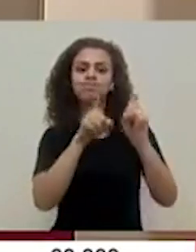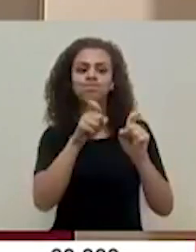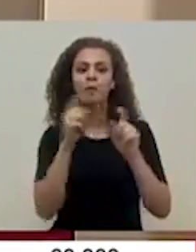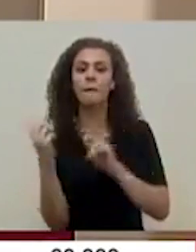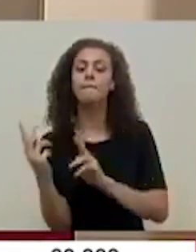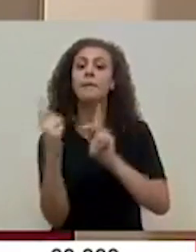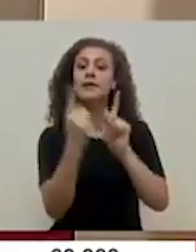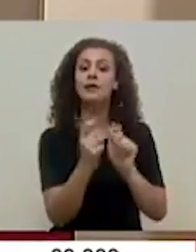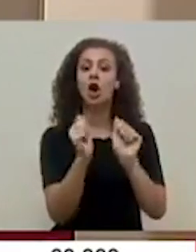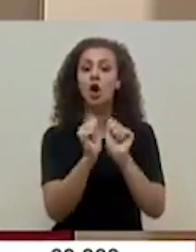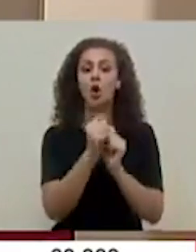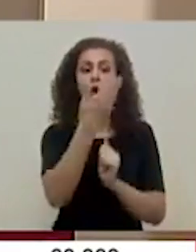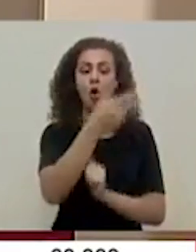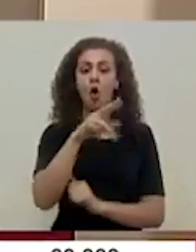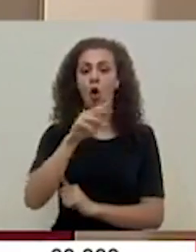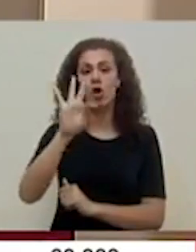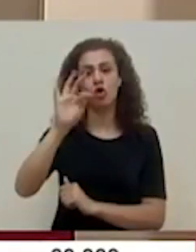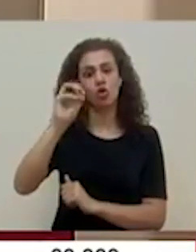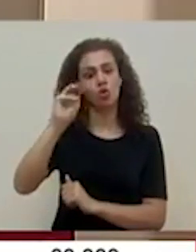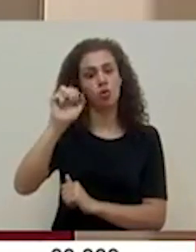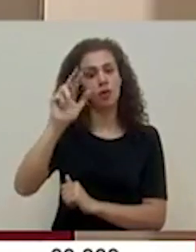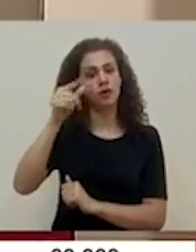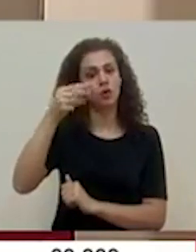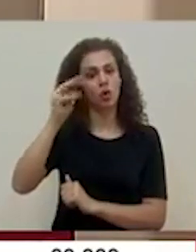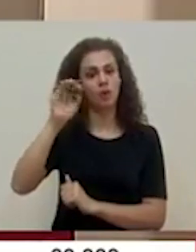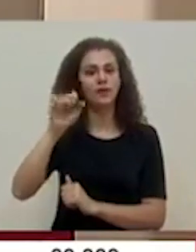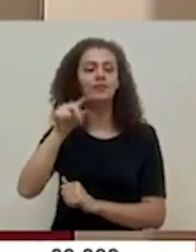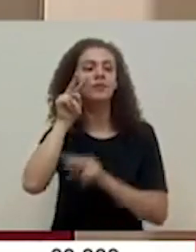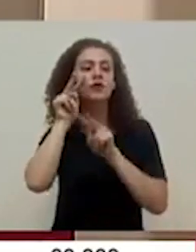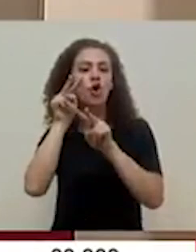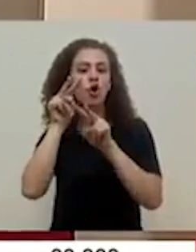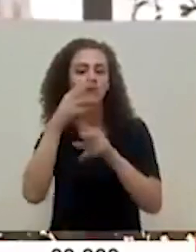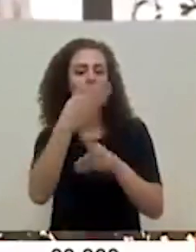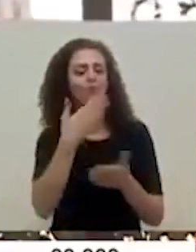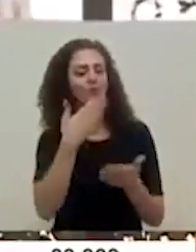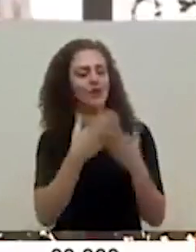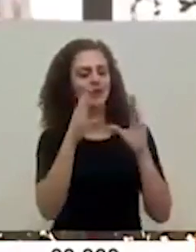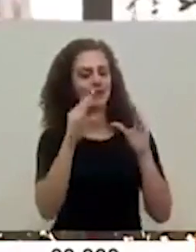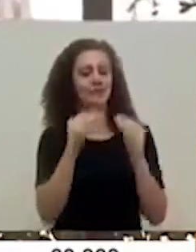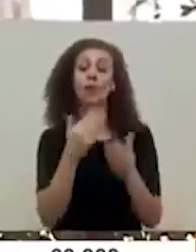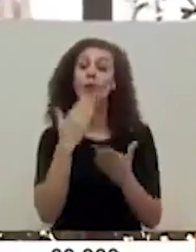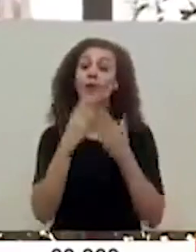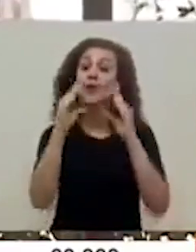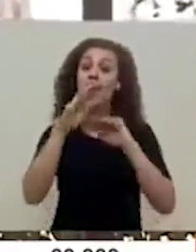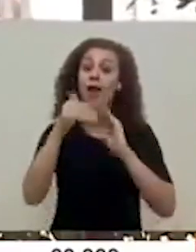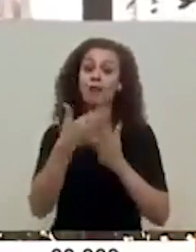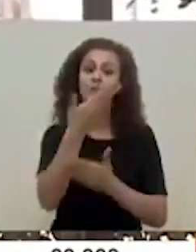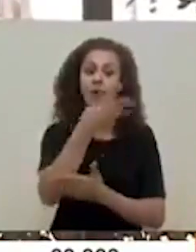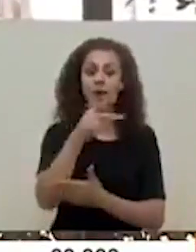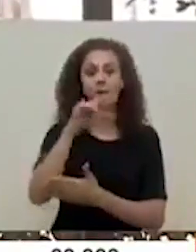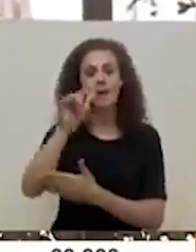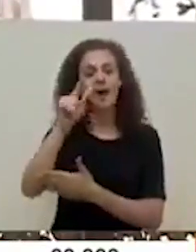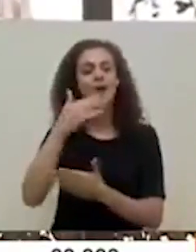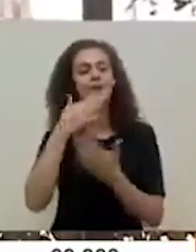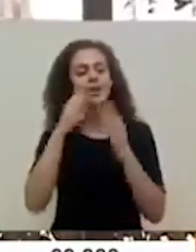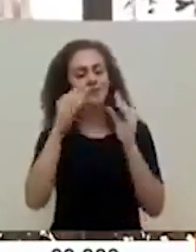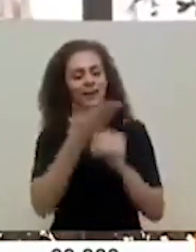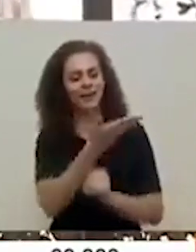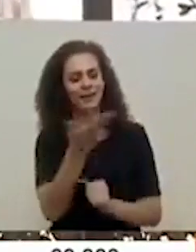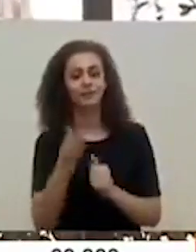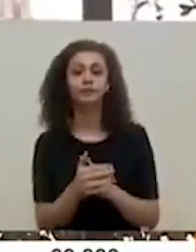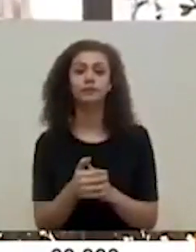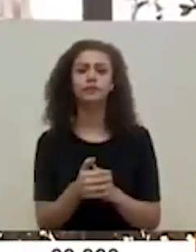presenciales con el colega Tomás Gómez del Observador muy buenas tardes muy buenas tardes a todos doña Pilar Gustavo buenas tardes